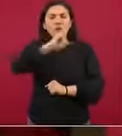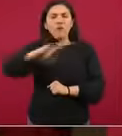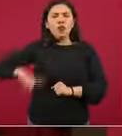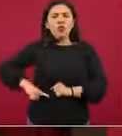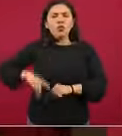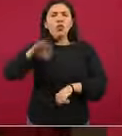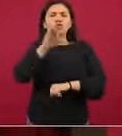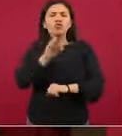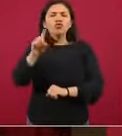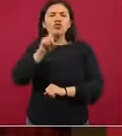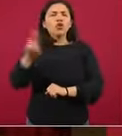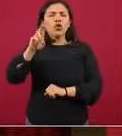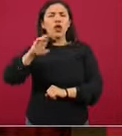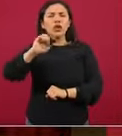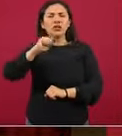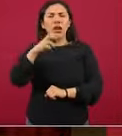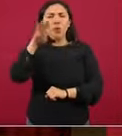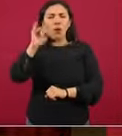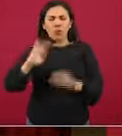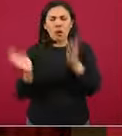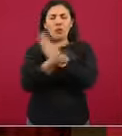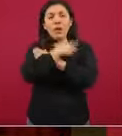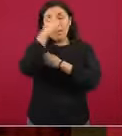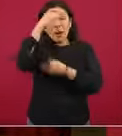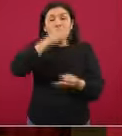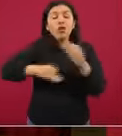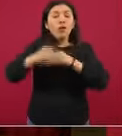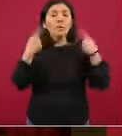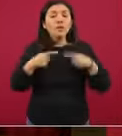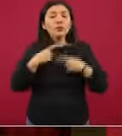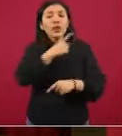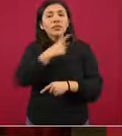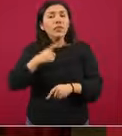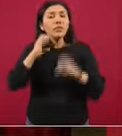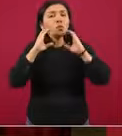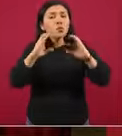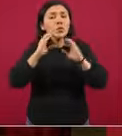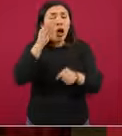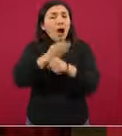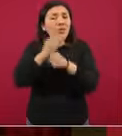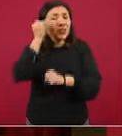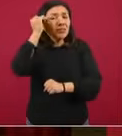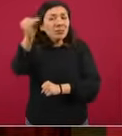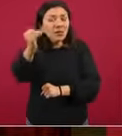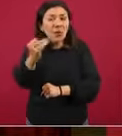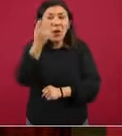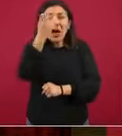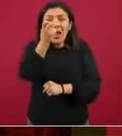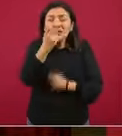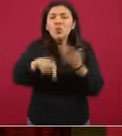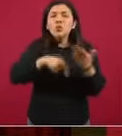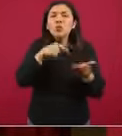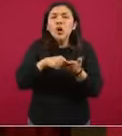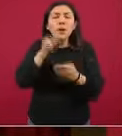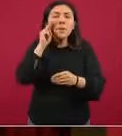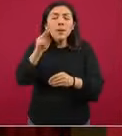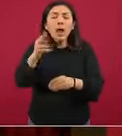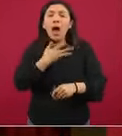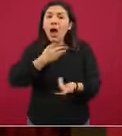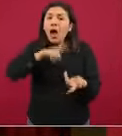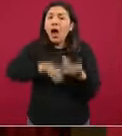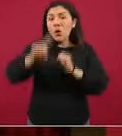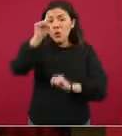la doctora Sheinbaum, a la población general, para tratar de identificar estos momentos, estos puntos donde están las